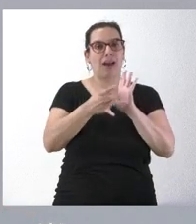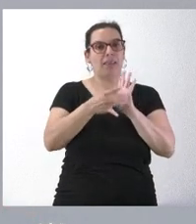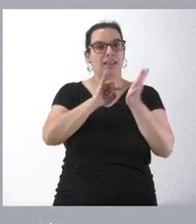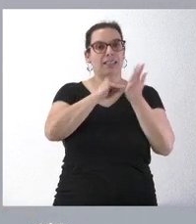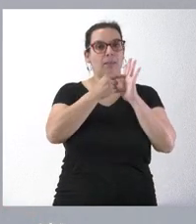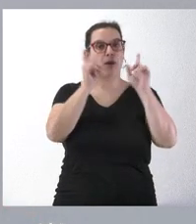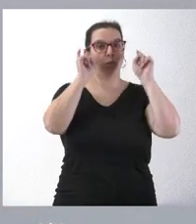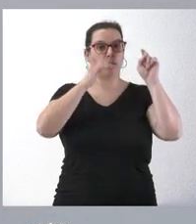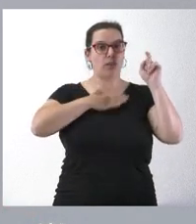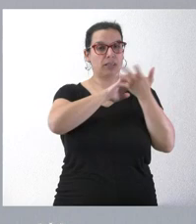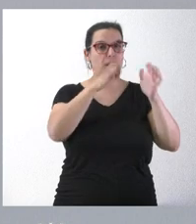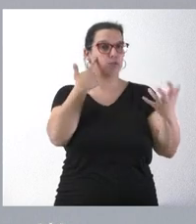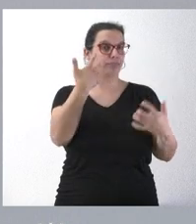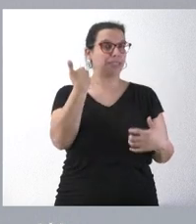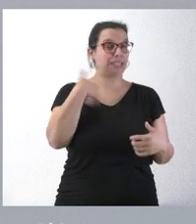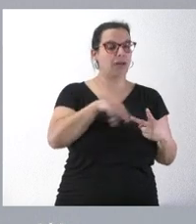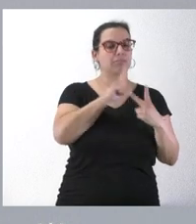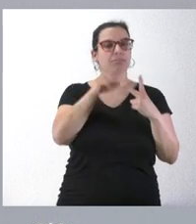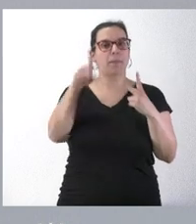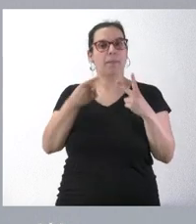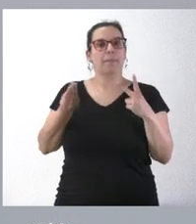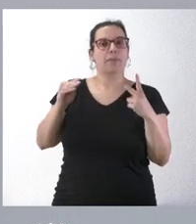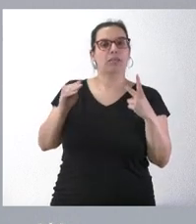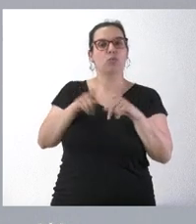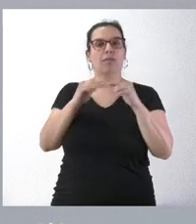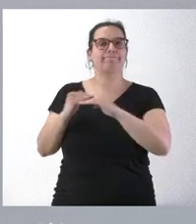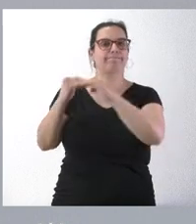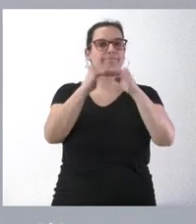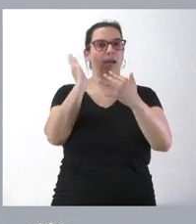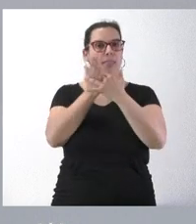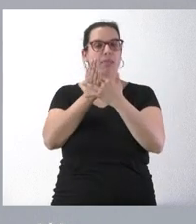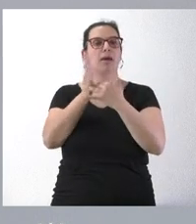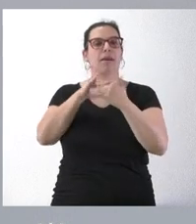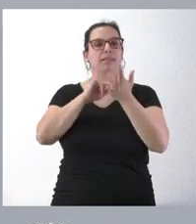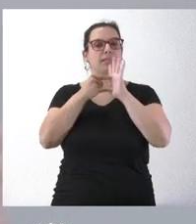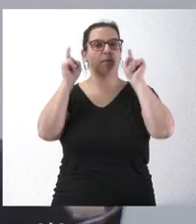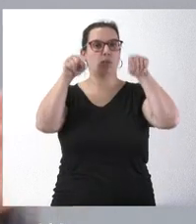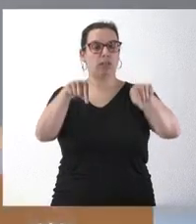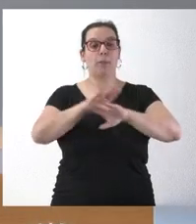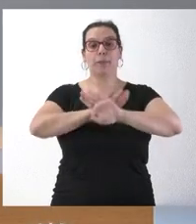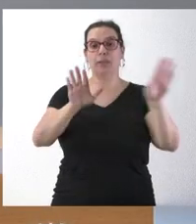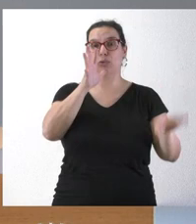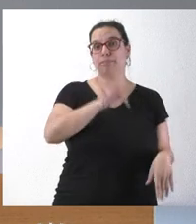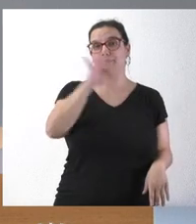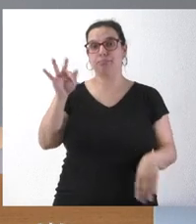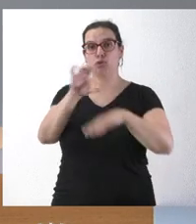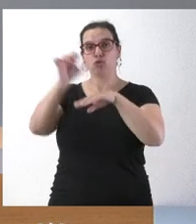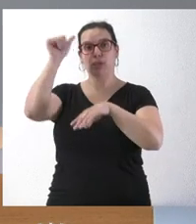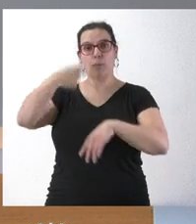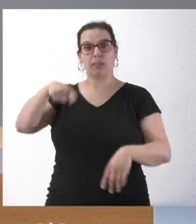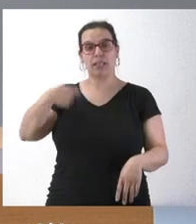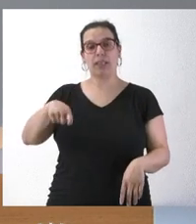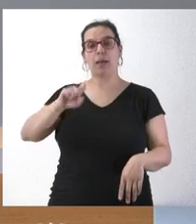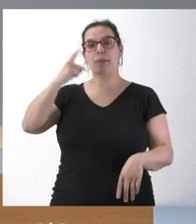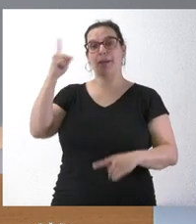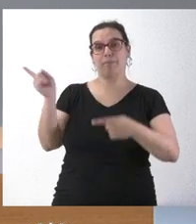sistema educativo de Castilla y León, sino también por la equidad en este sistema educativo. Y, sin más, te doy la palabra al consejero de la Presidencia para el primer